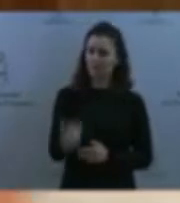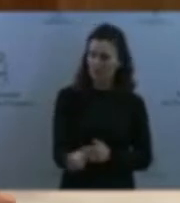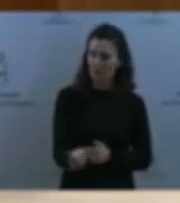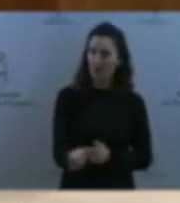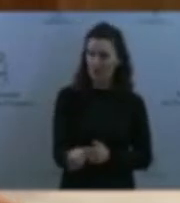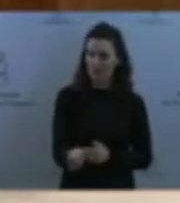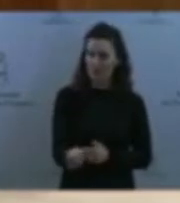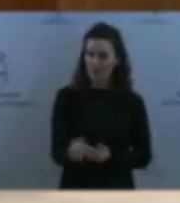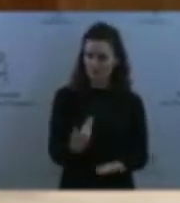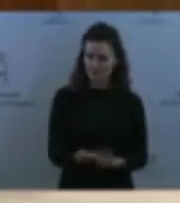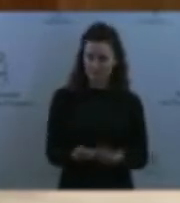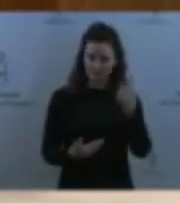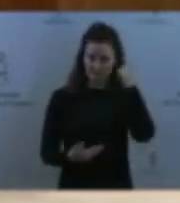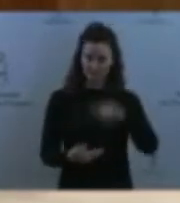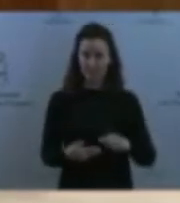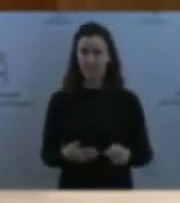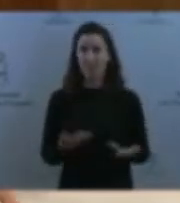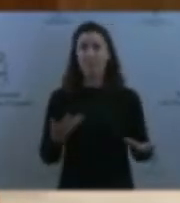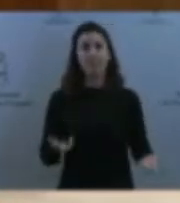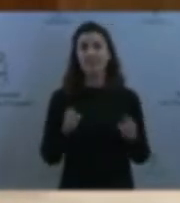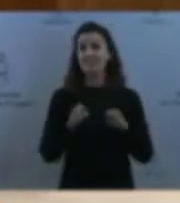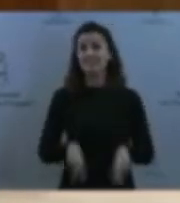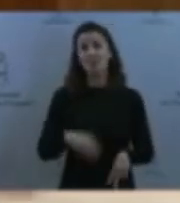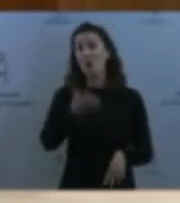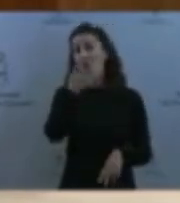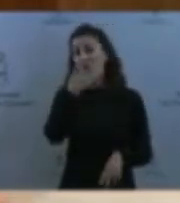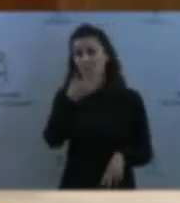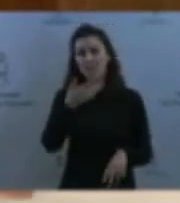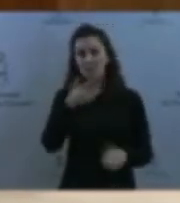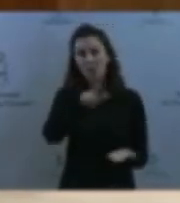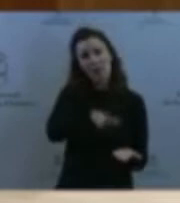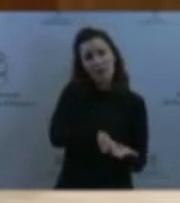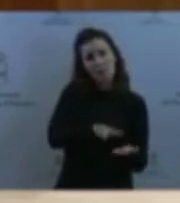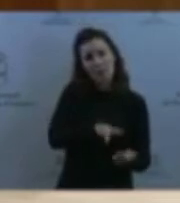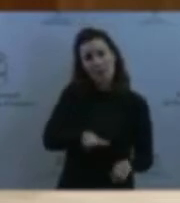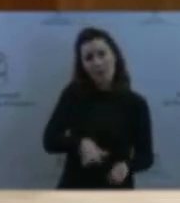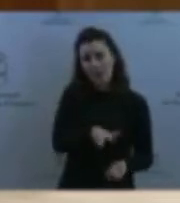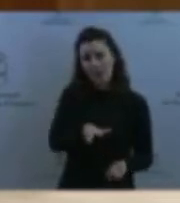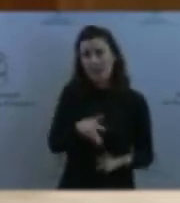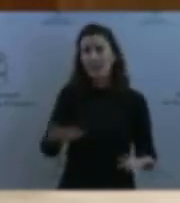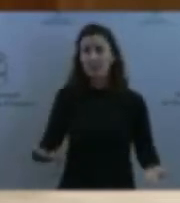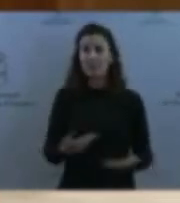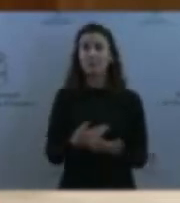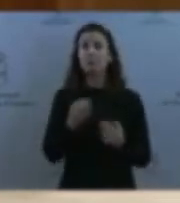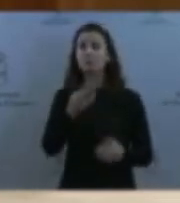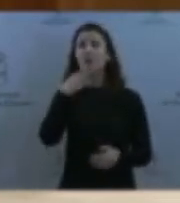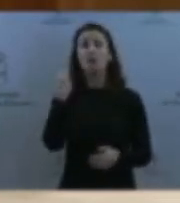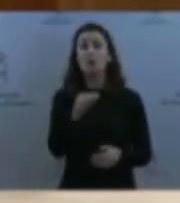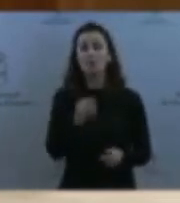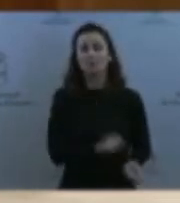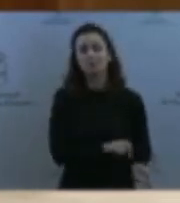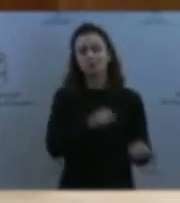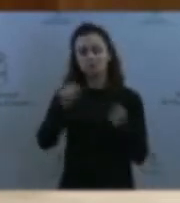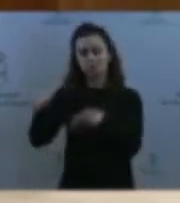conocimiento ninguno del idioma, estos menores fueron trasladados a centros privados. ¿Esto fue casual